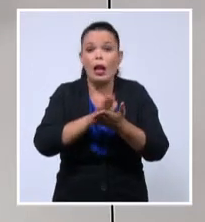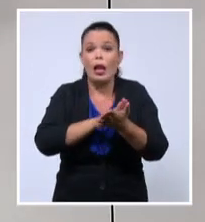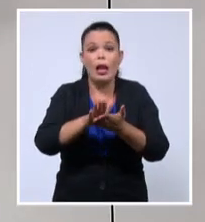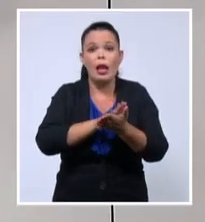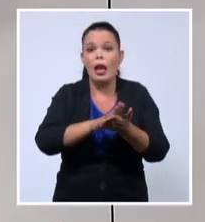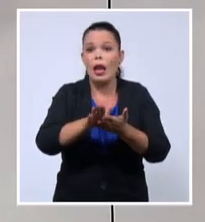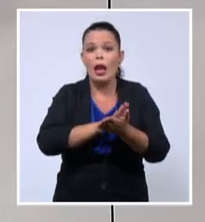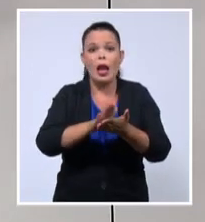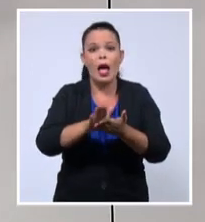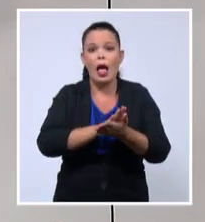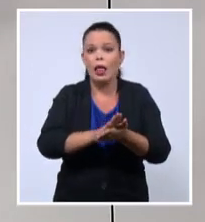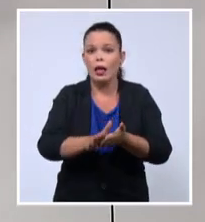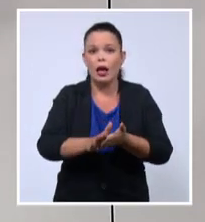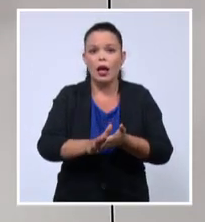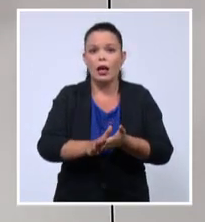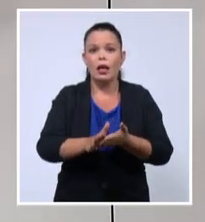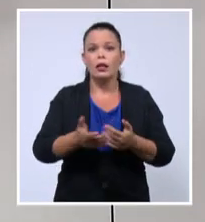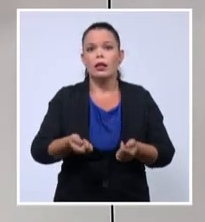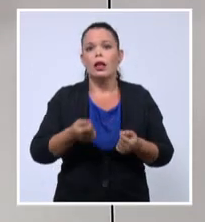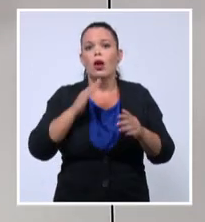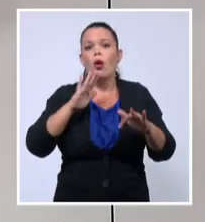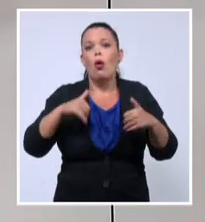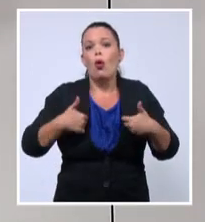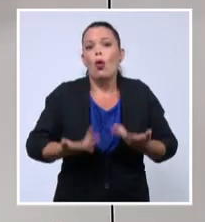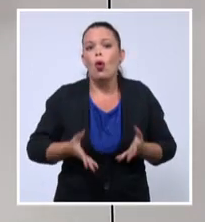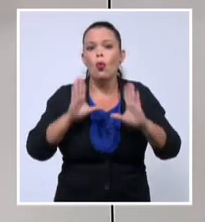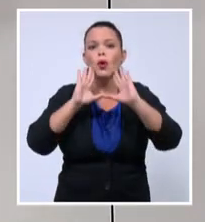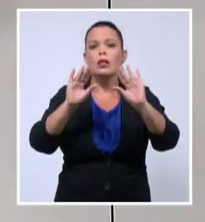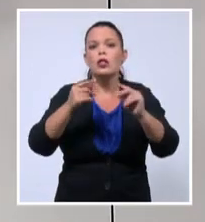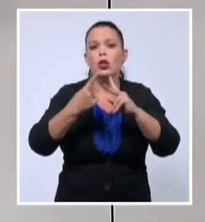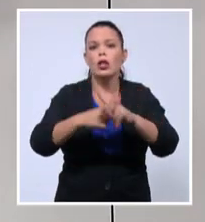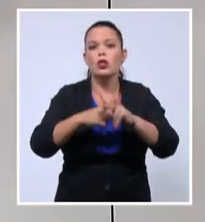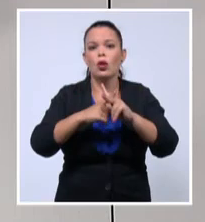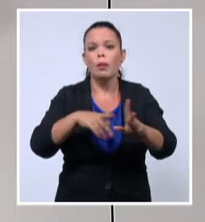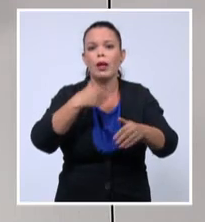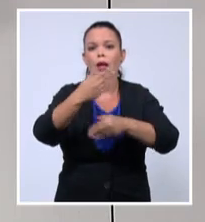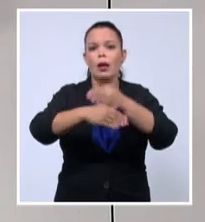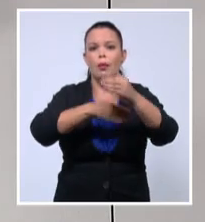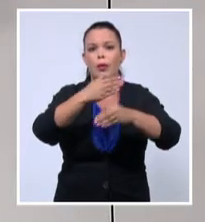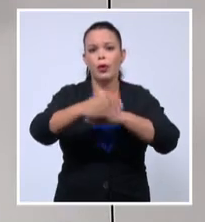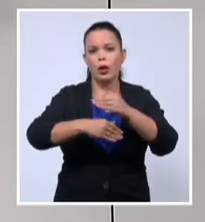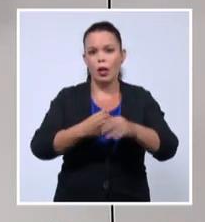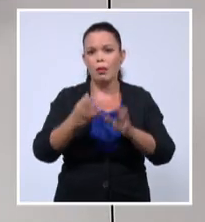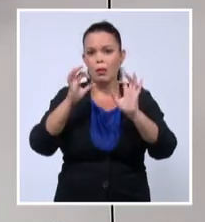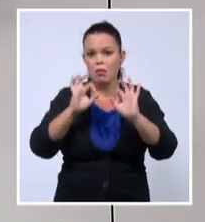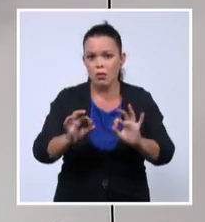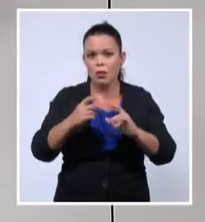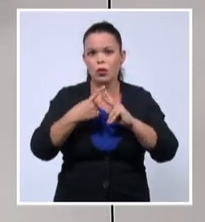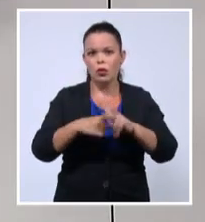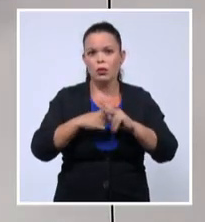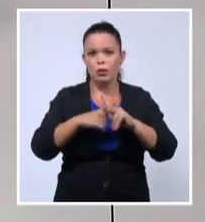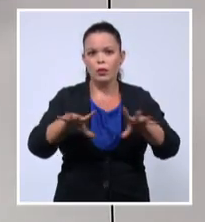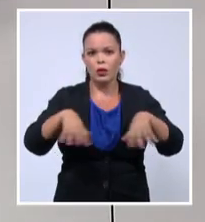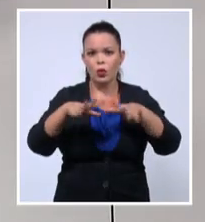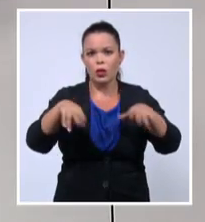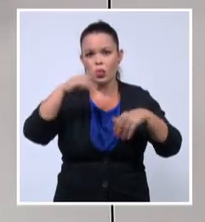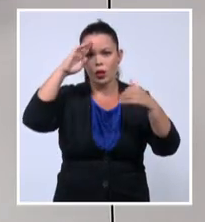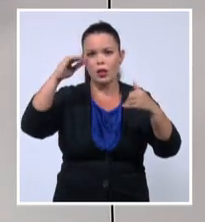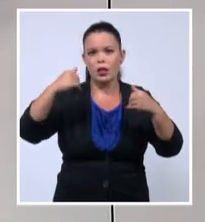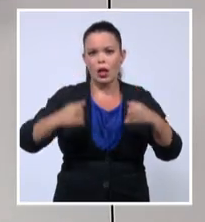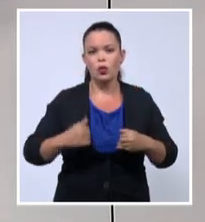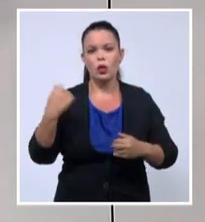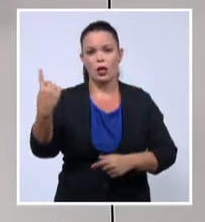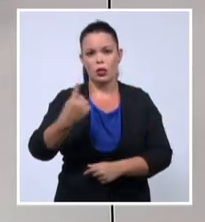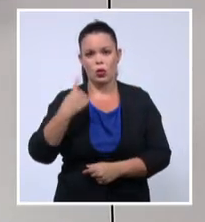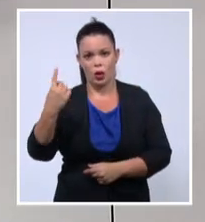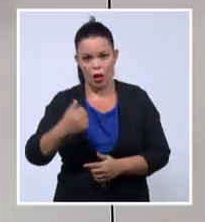abordar una de las más grandes complejidades, la inexistencia de un sistema de salud nacional que bien articulado enfrente de